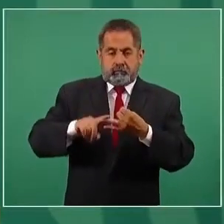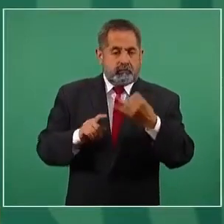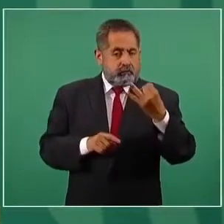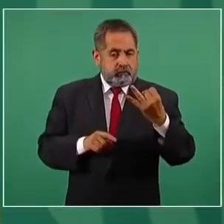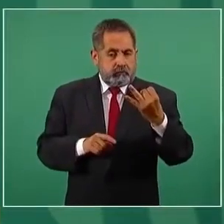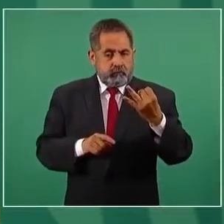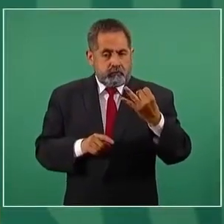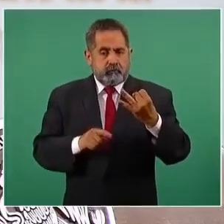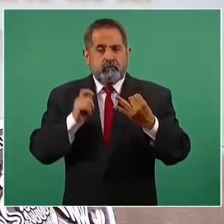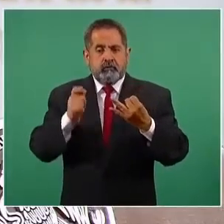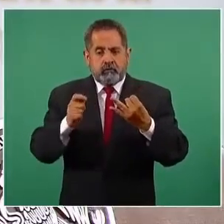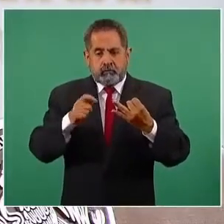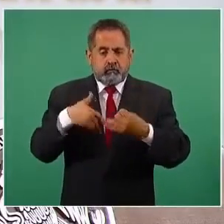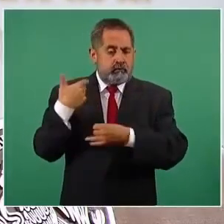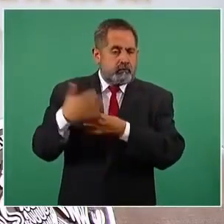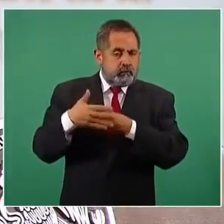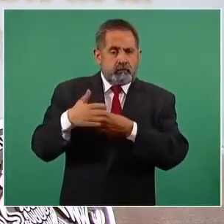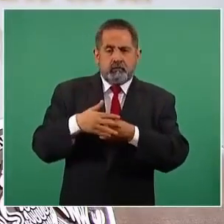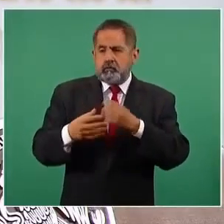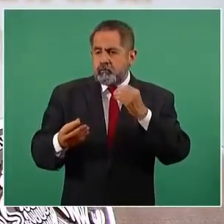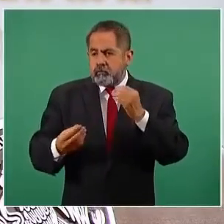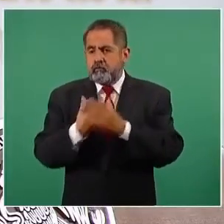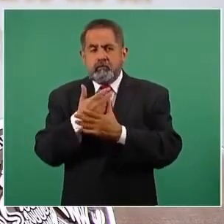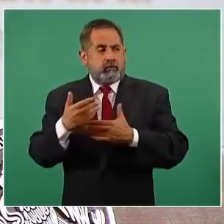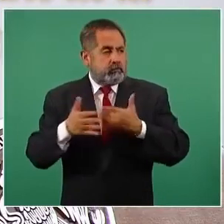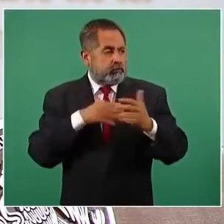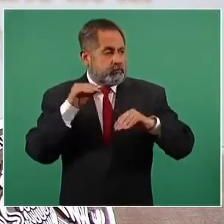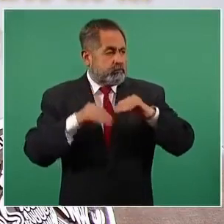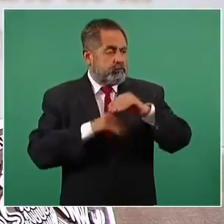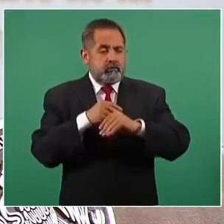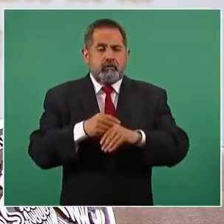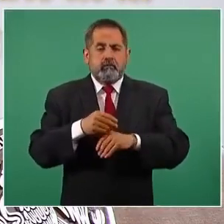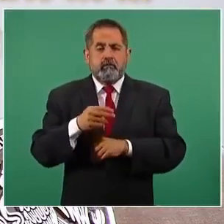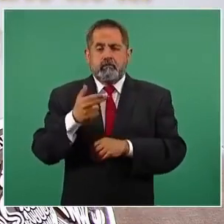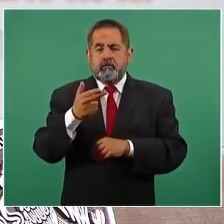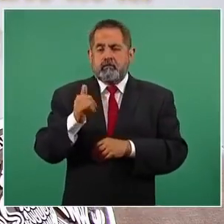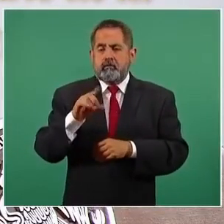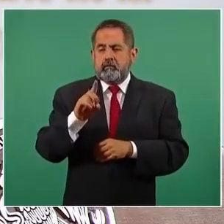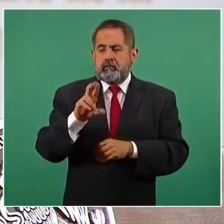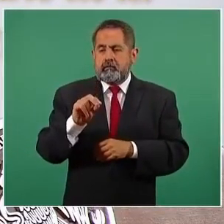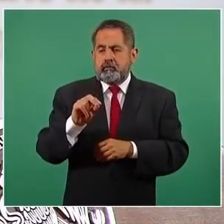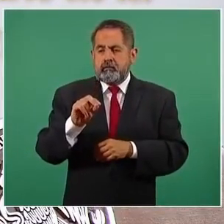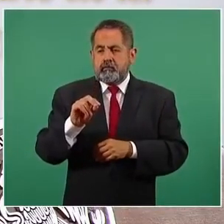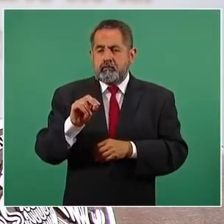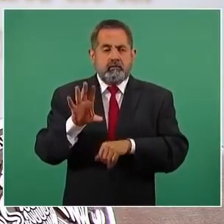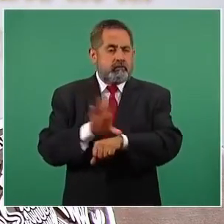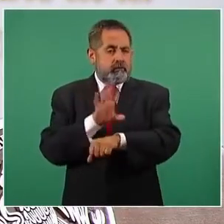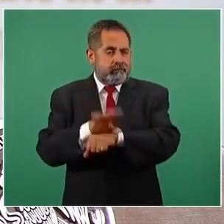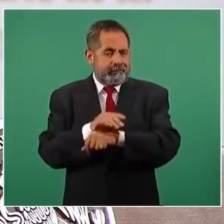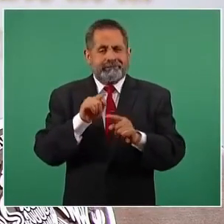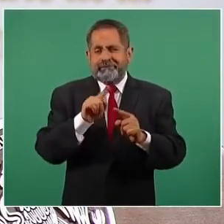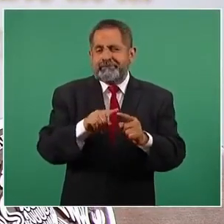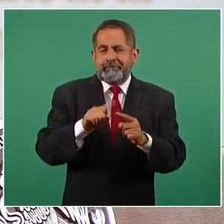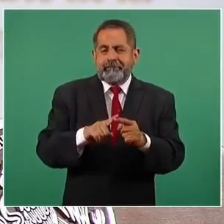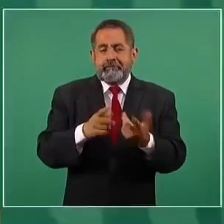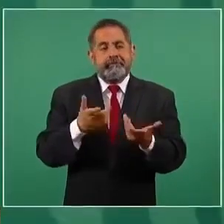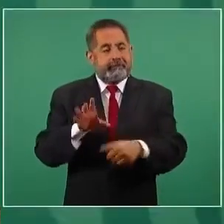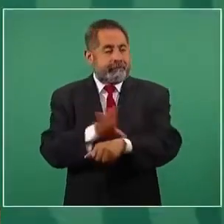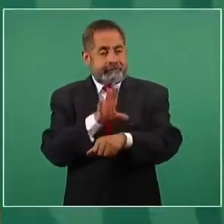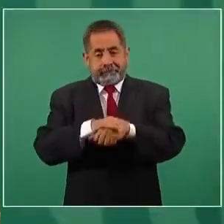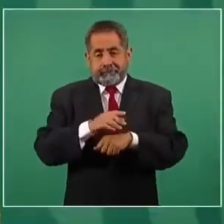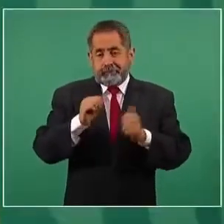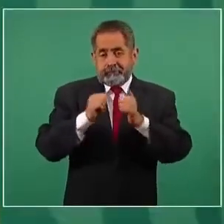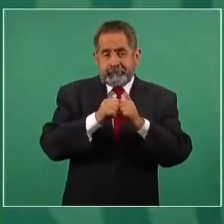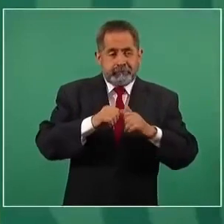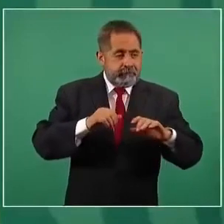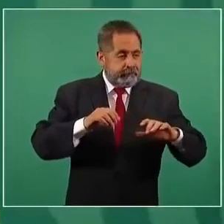se van a modernizar las hidroeléctricas, porque la energía eléctrica que